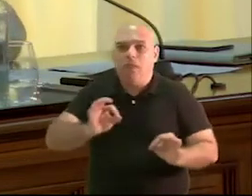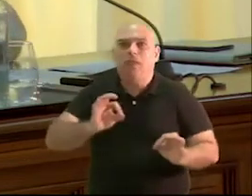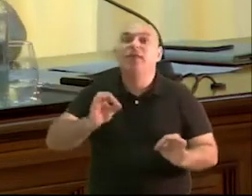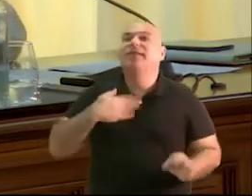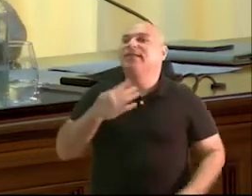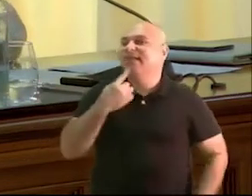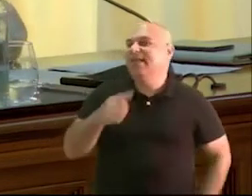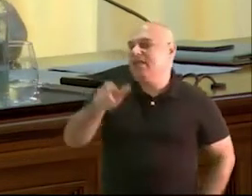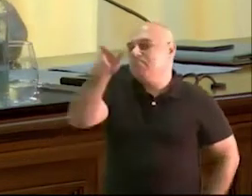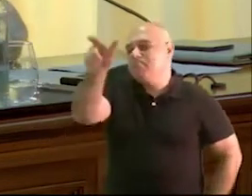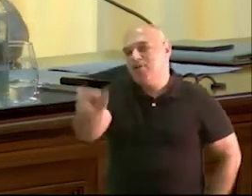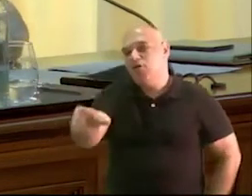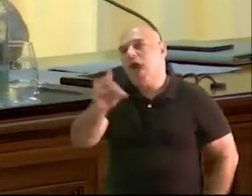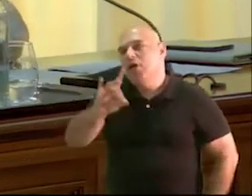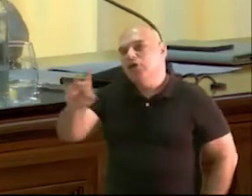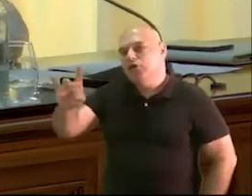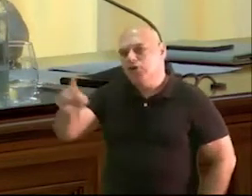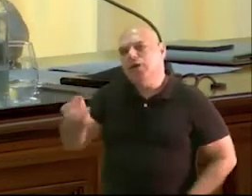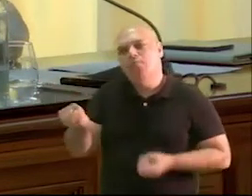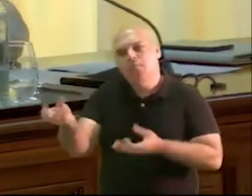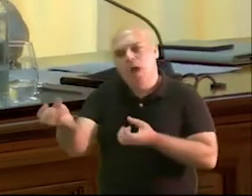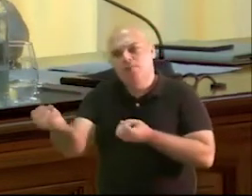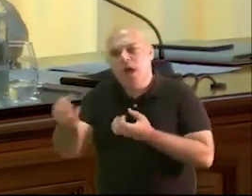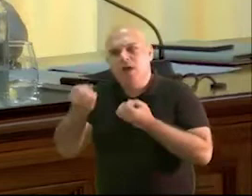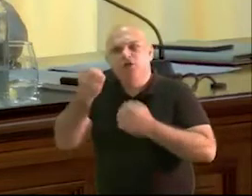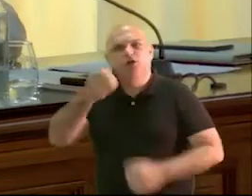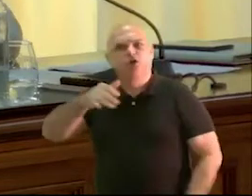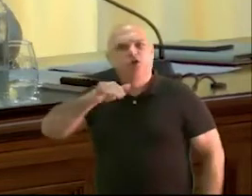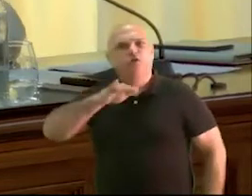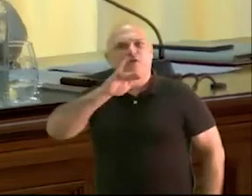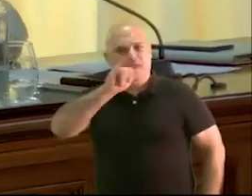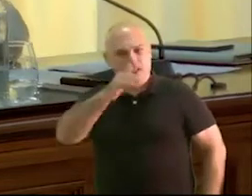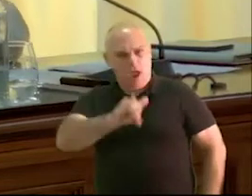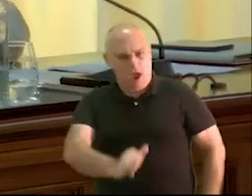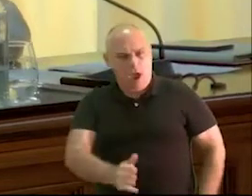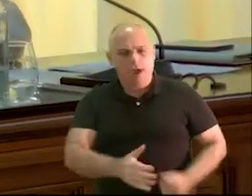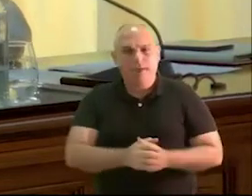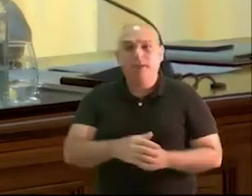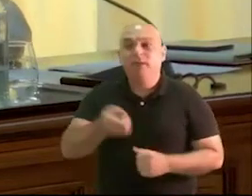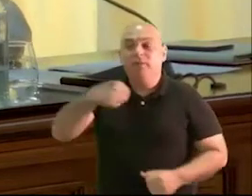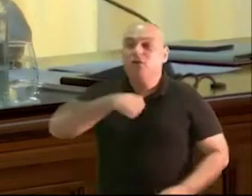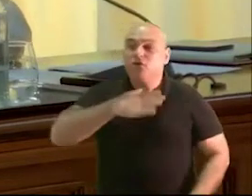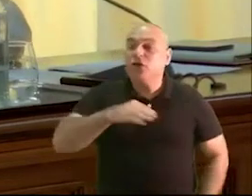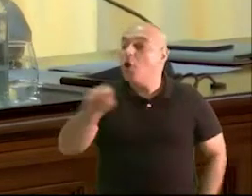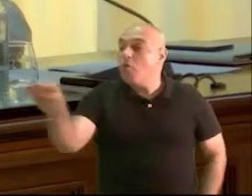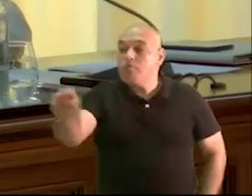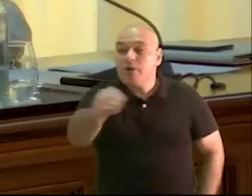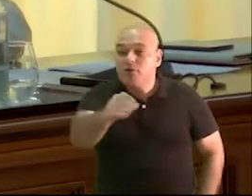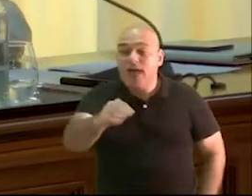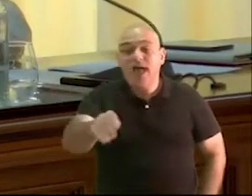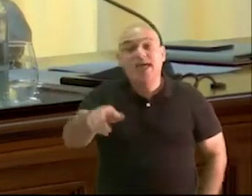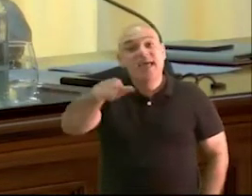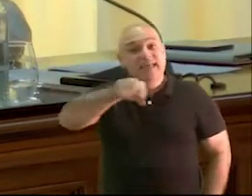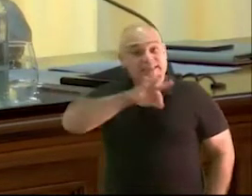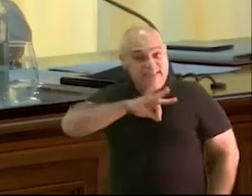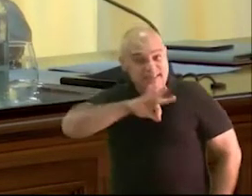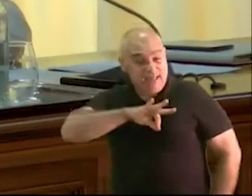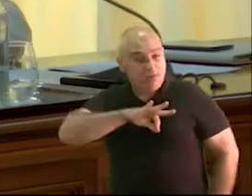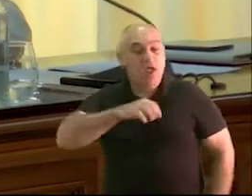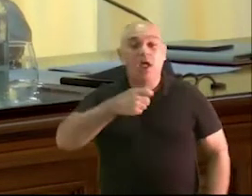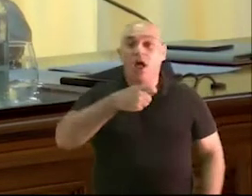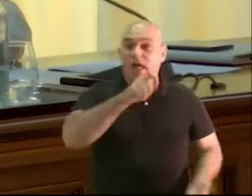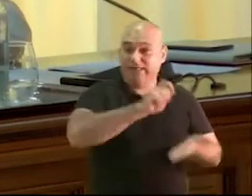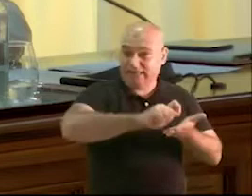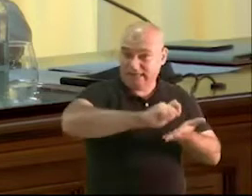afectado. Y también le hago una pregunta para el segundo turno de intervenciones. Señor secretario, ¿en algún momento don Juan Manuel Sosa Rodríguez ha